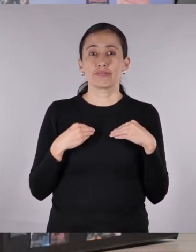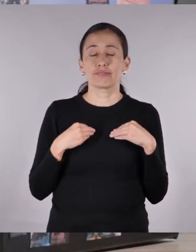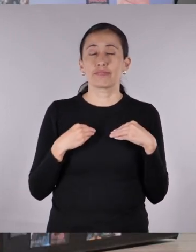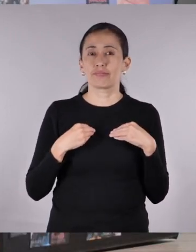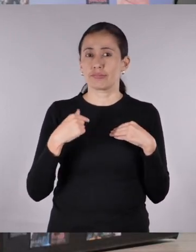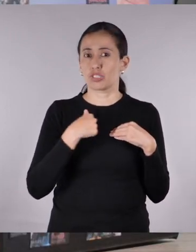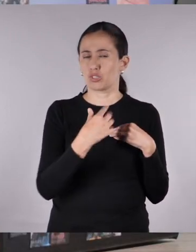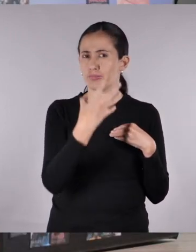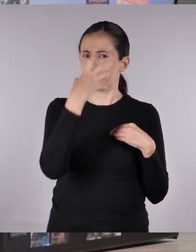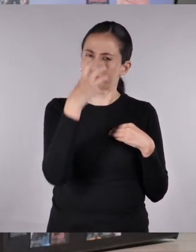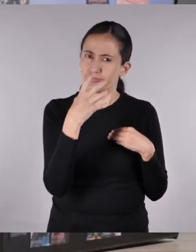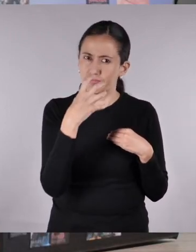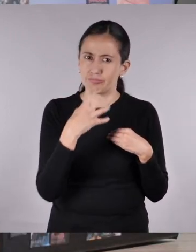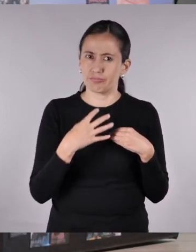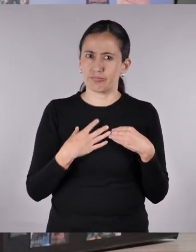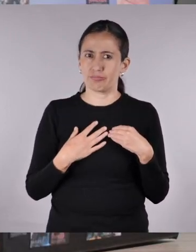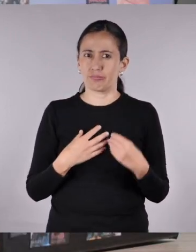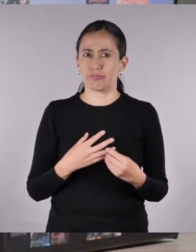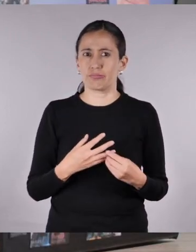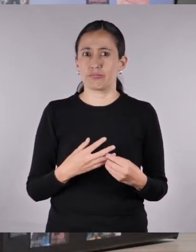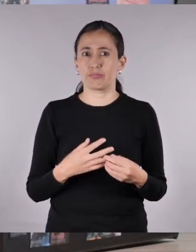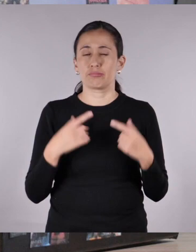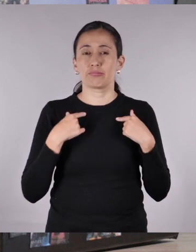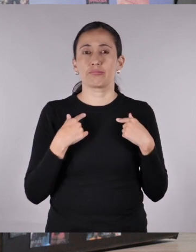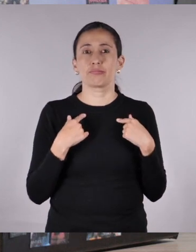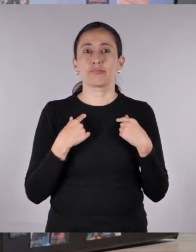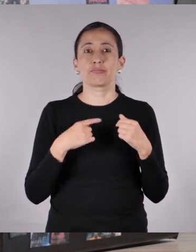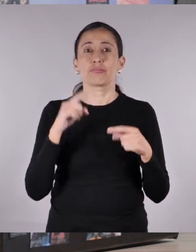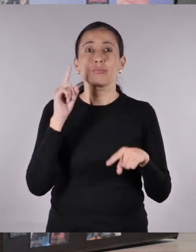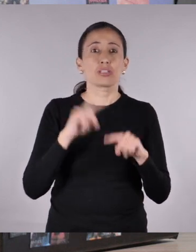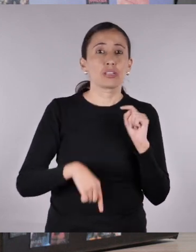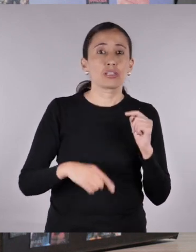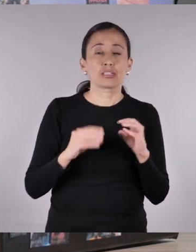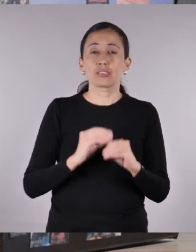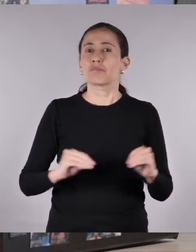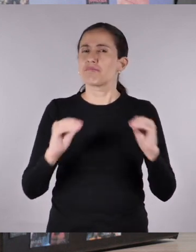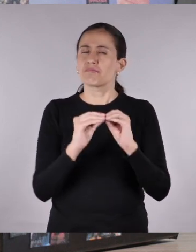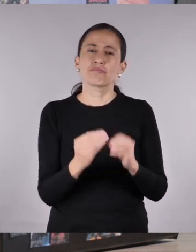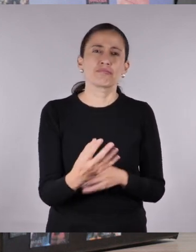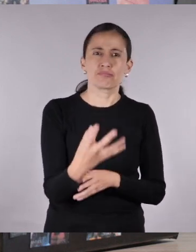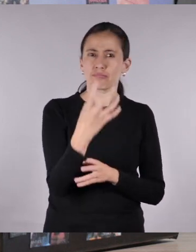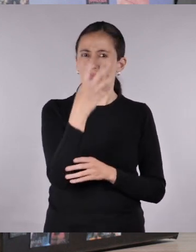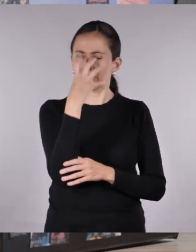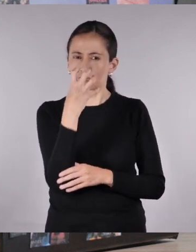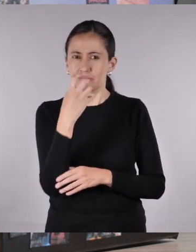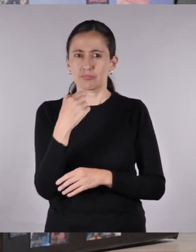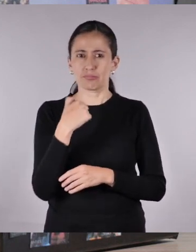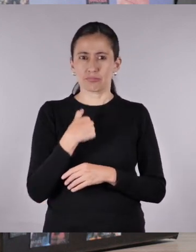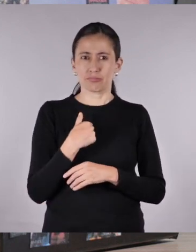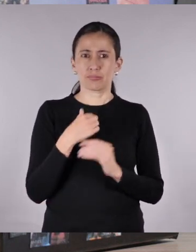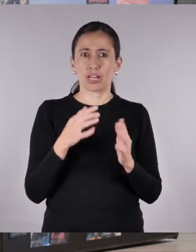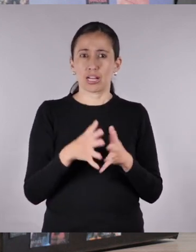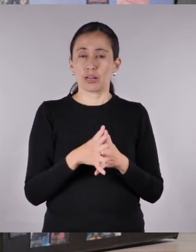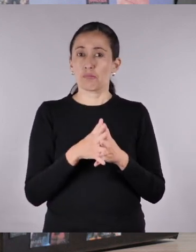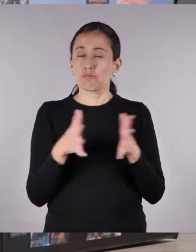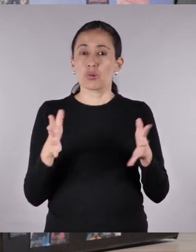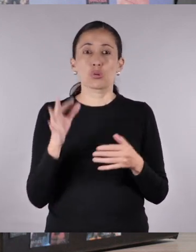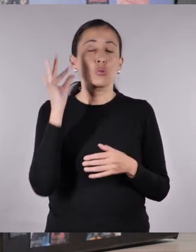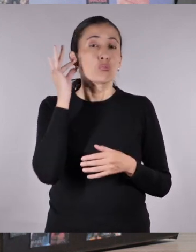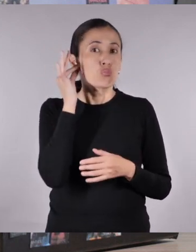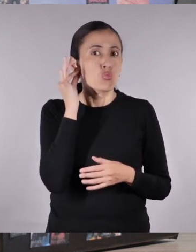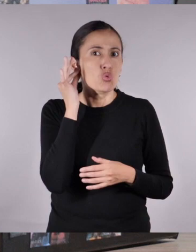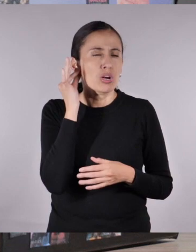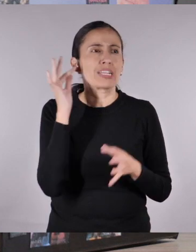Lo que más me molesta es que... ¡Ay, no puedo ni hablar! Lo que más me molesta es que seguro